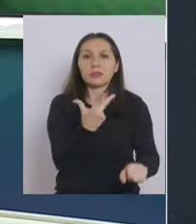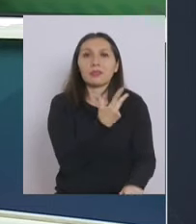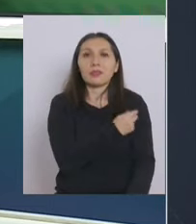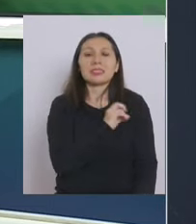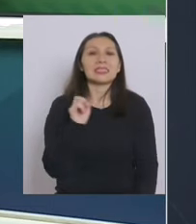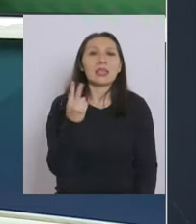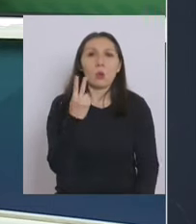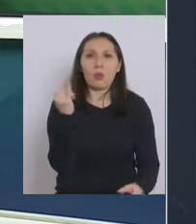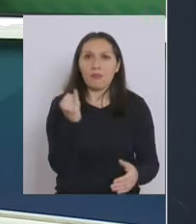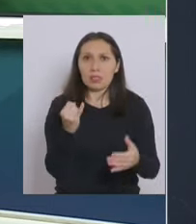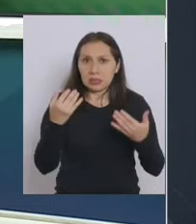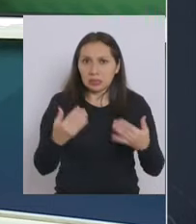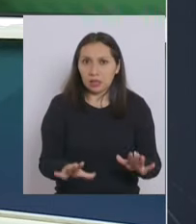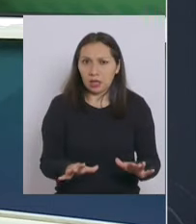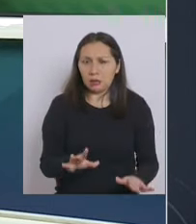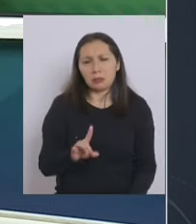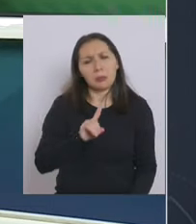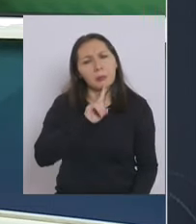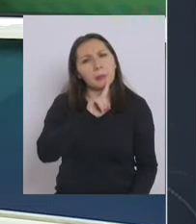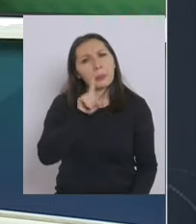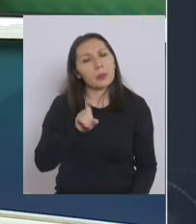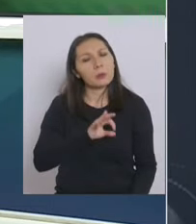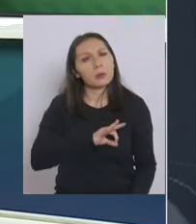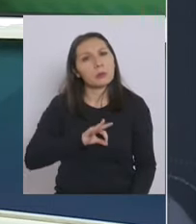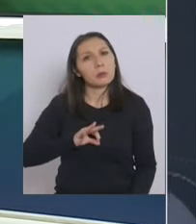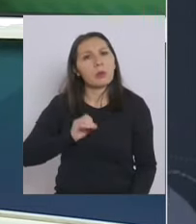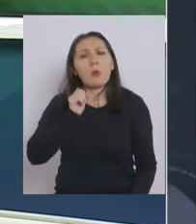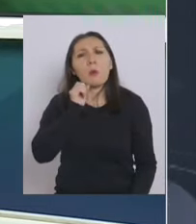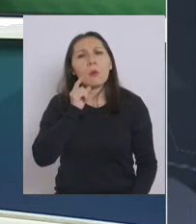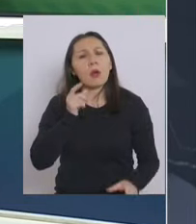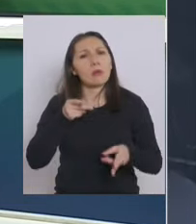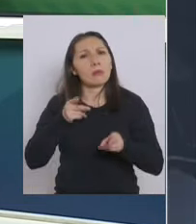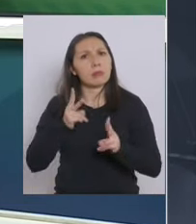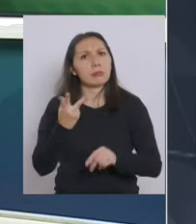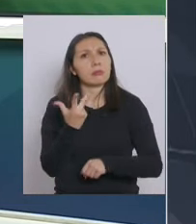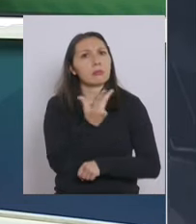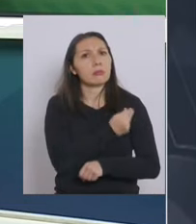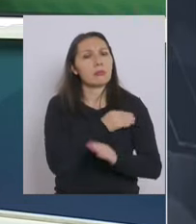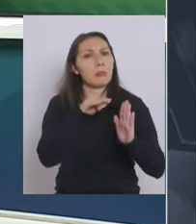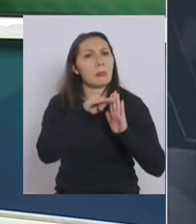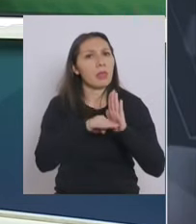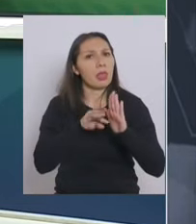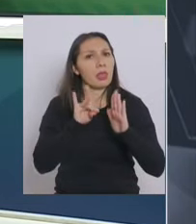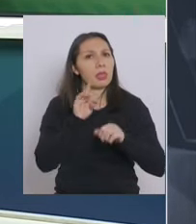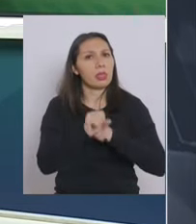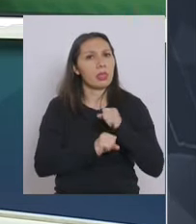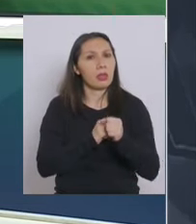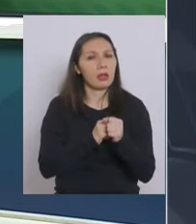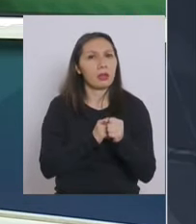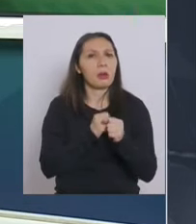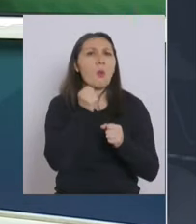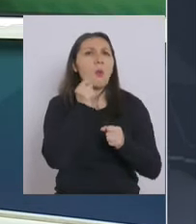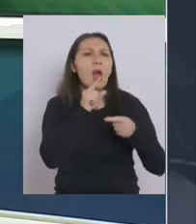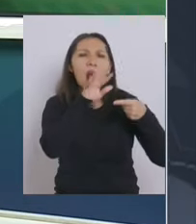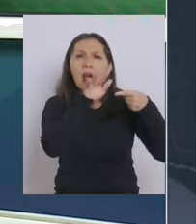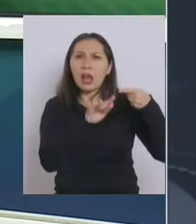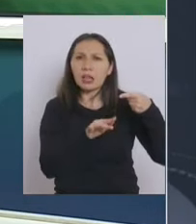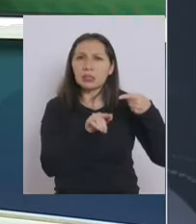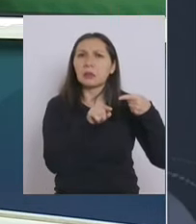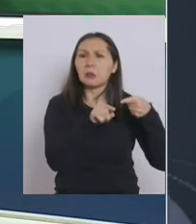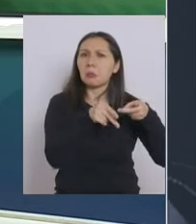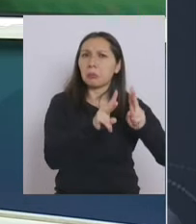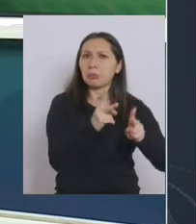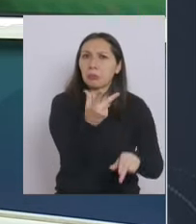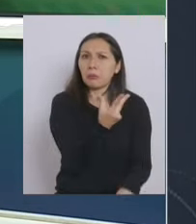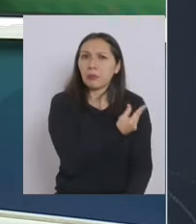la segunda dosis le quería preguntar ministro cuál es el criterio para vacunar a esos menores y qué características especiales